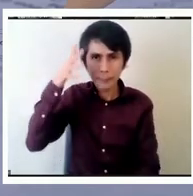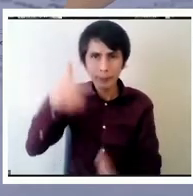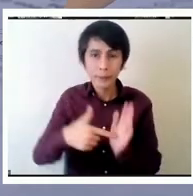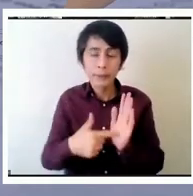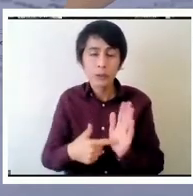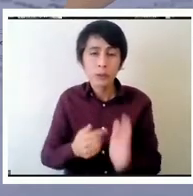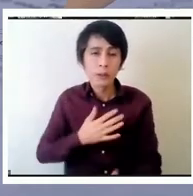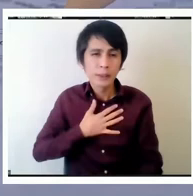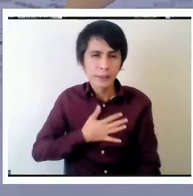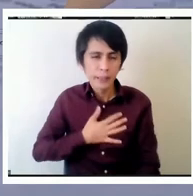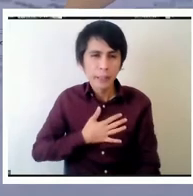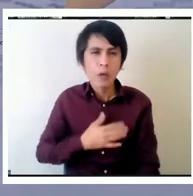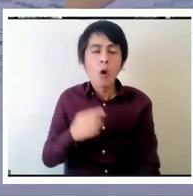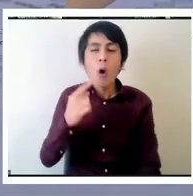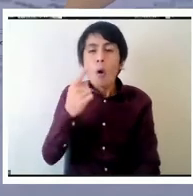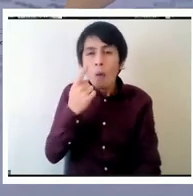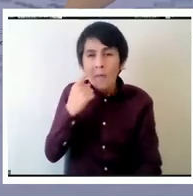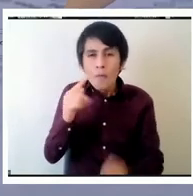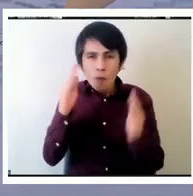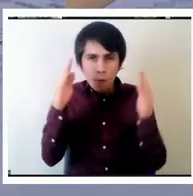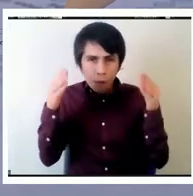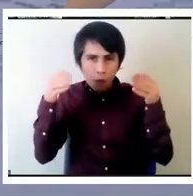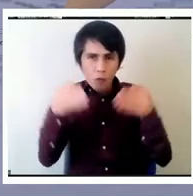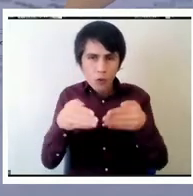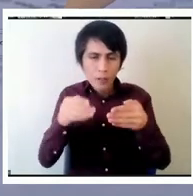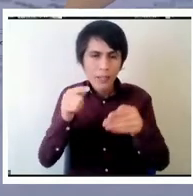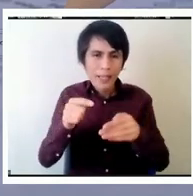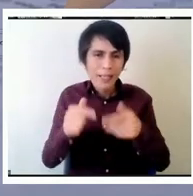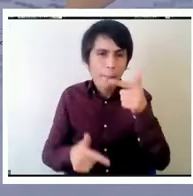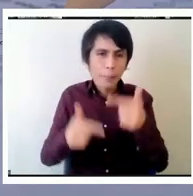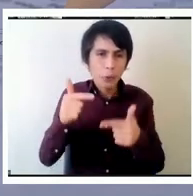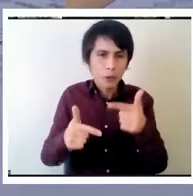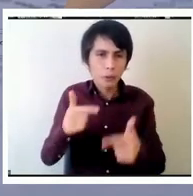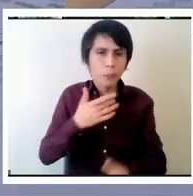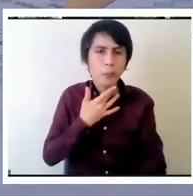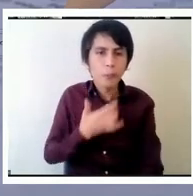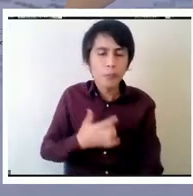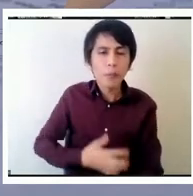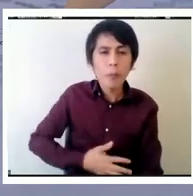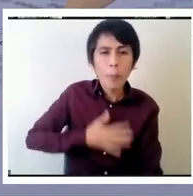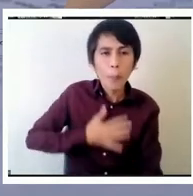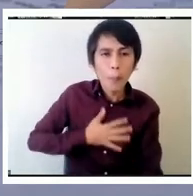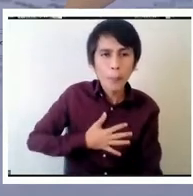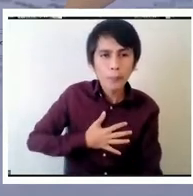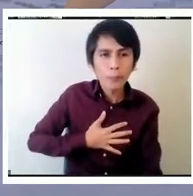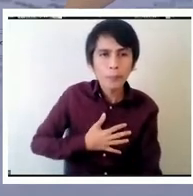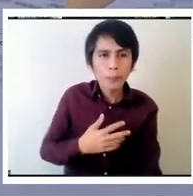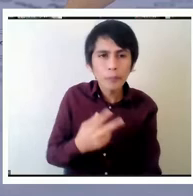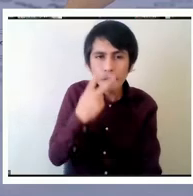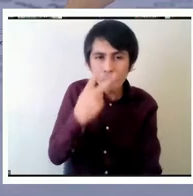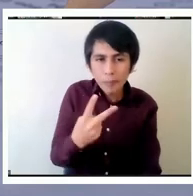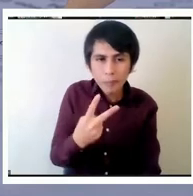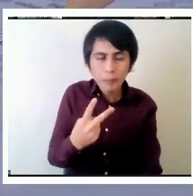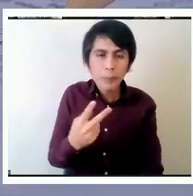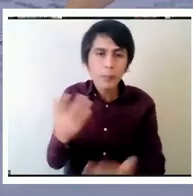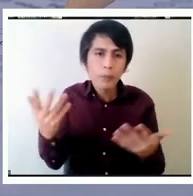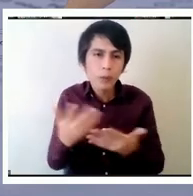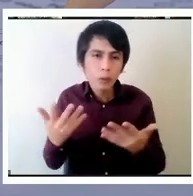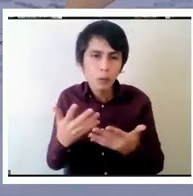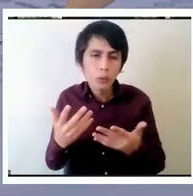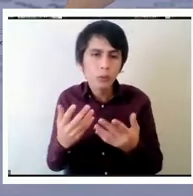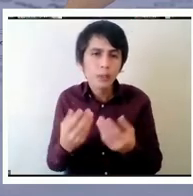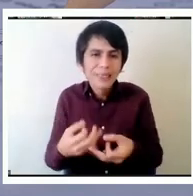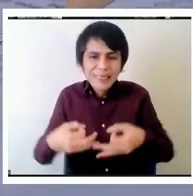esta política lenta porque queremos ver acerca de aseguramiento de la calidad porque evaluar